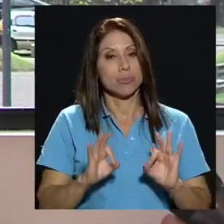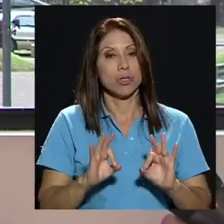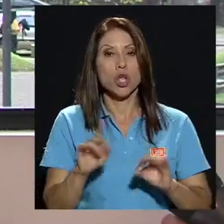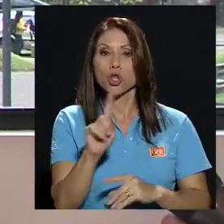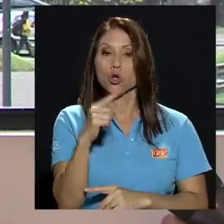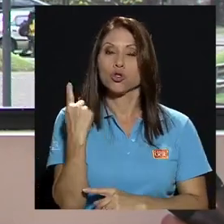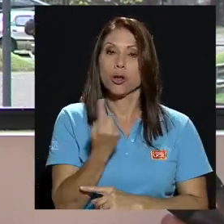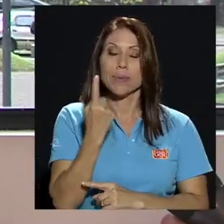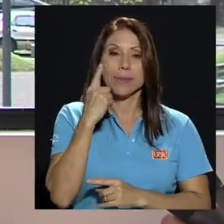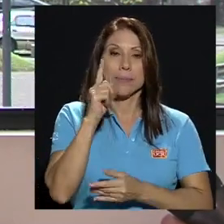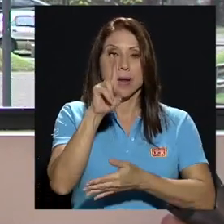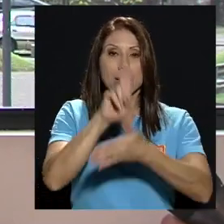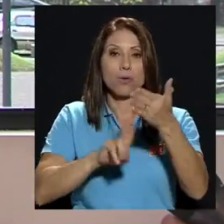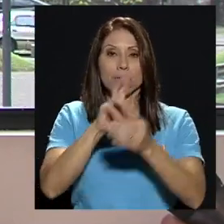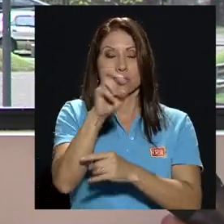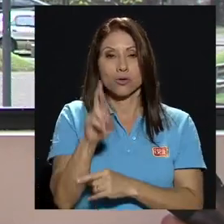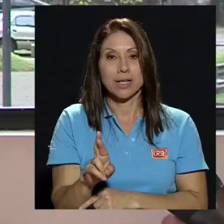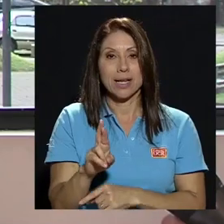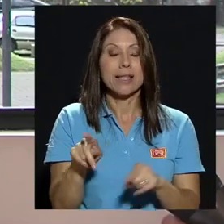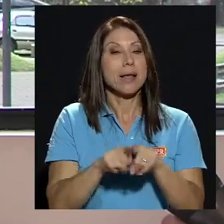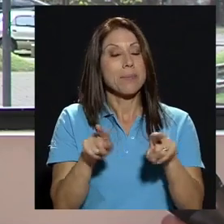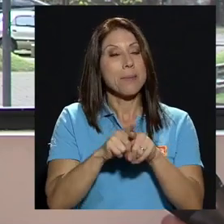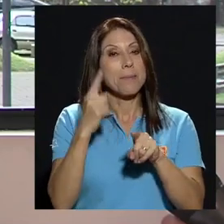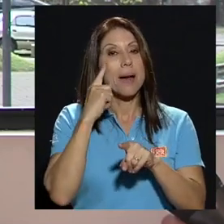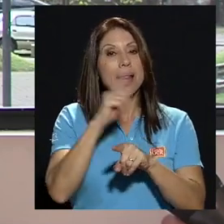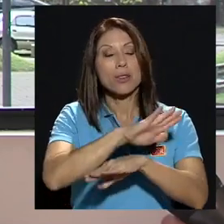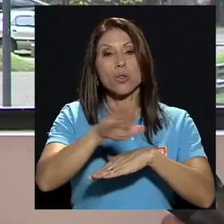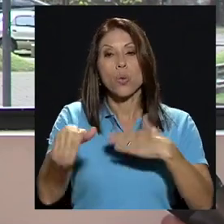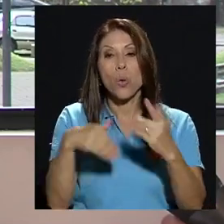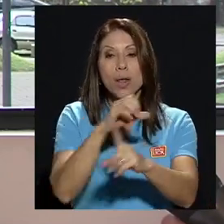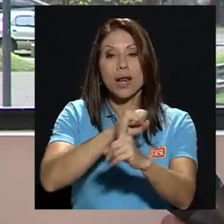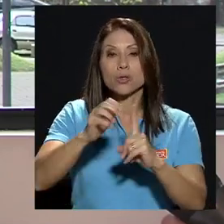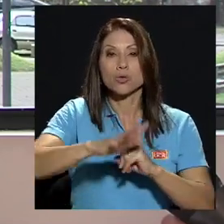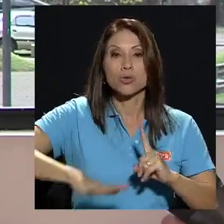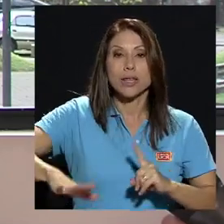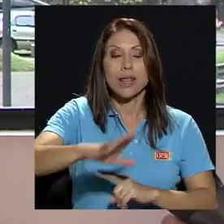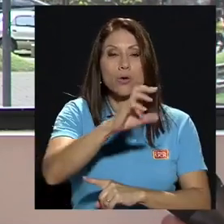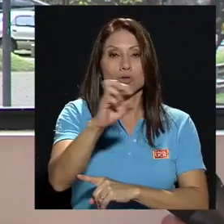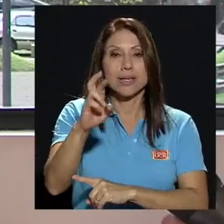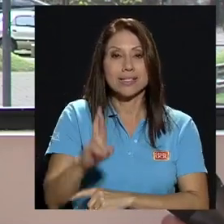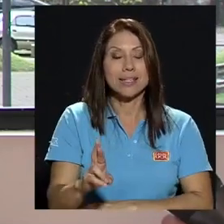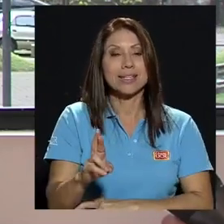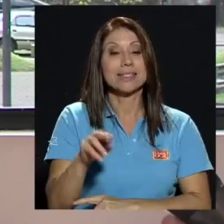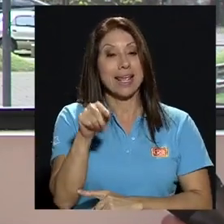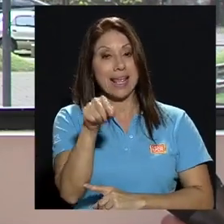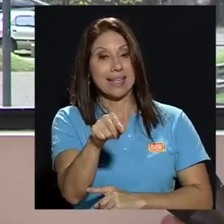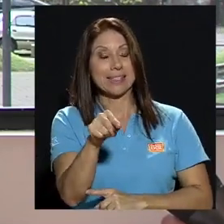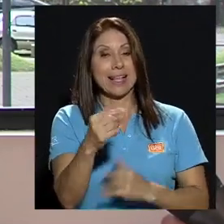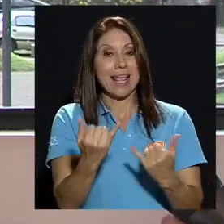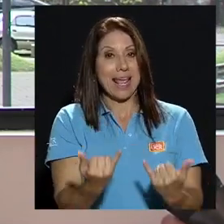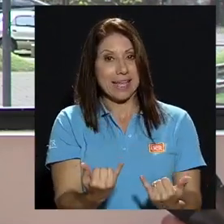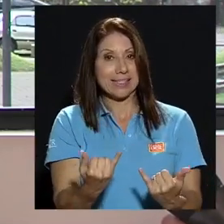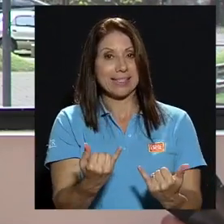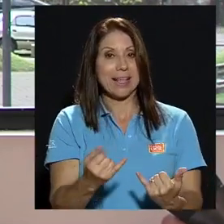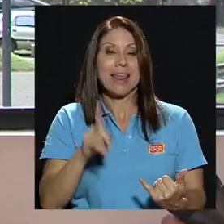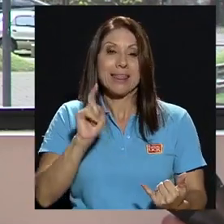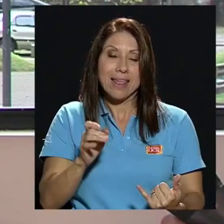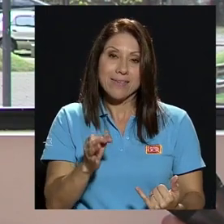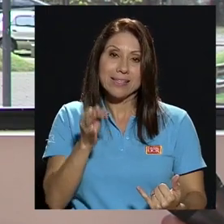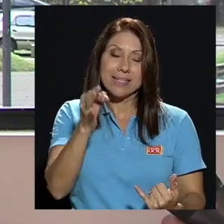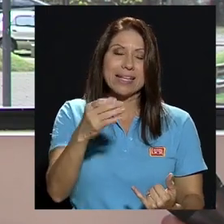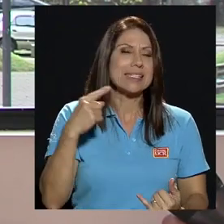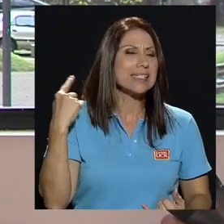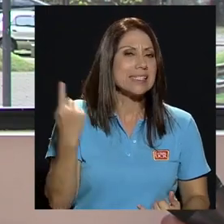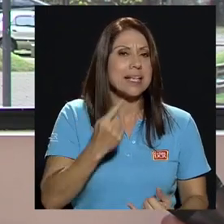no solo para la universidad de Costa Rica sino para la sociedad costarricense en última instancia quien es debe ser y siempre será el